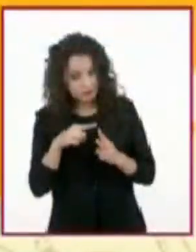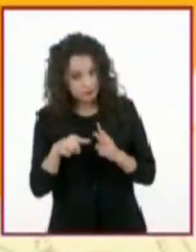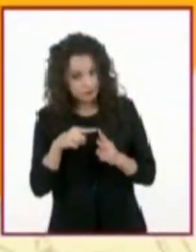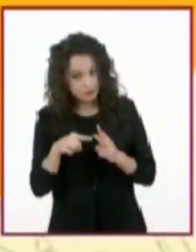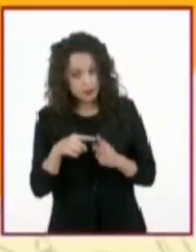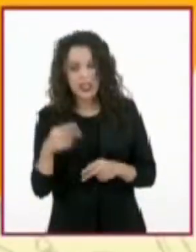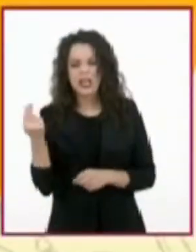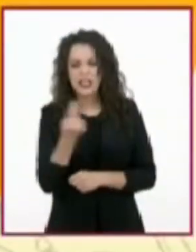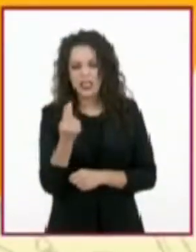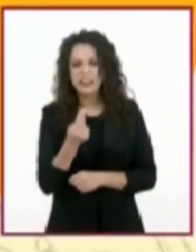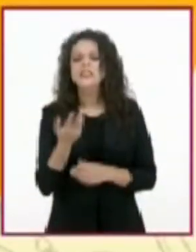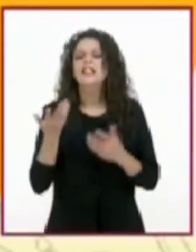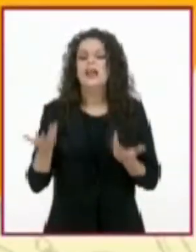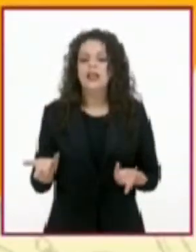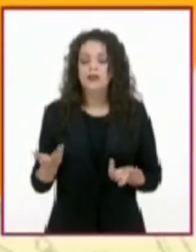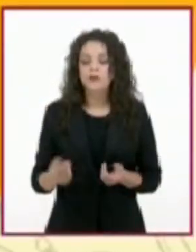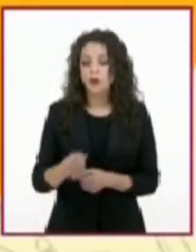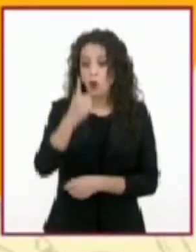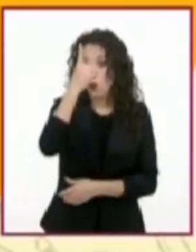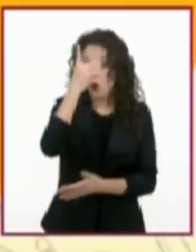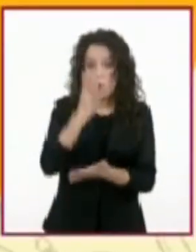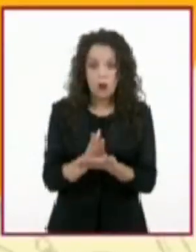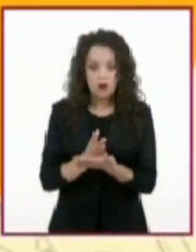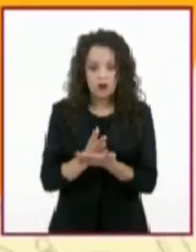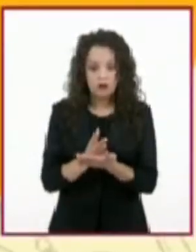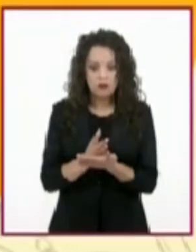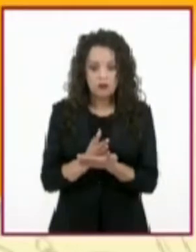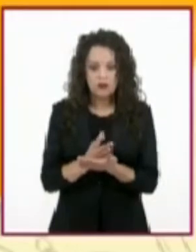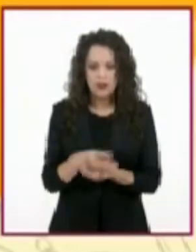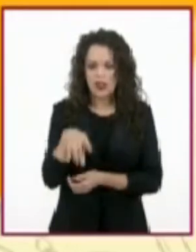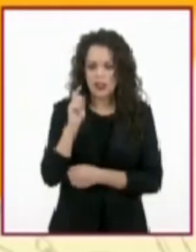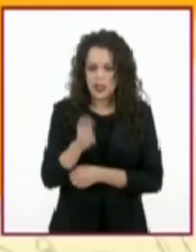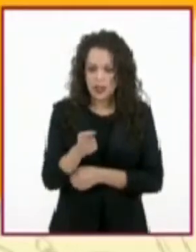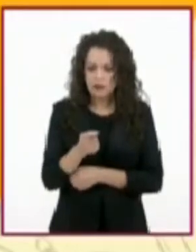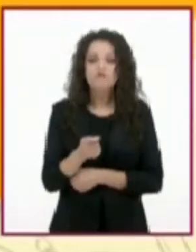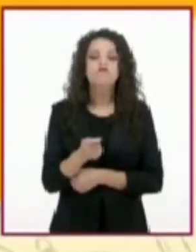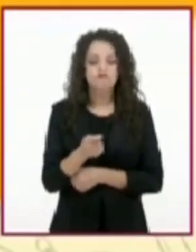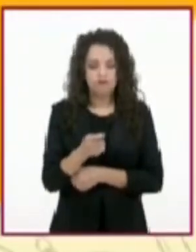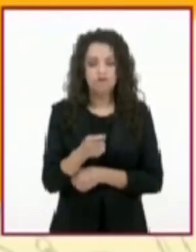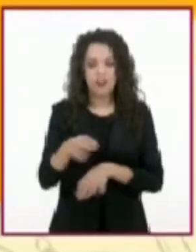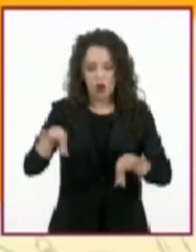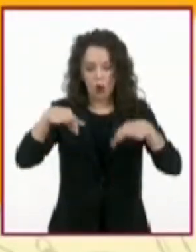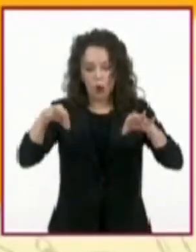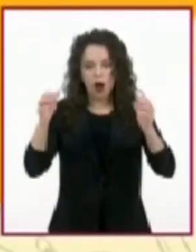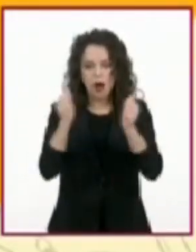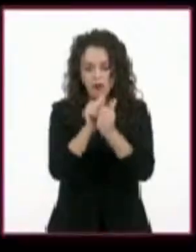Necesitamos un solo ingrediente. Sí, justamente un texto.